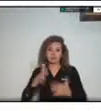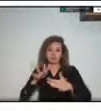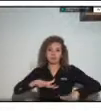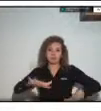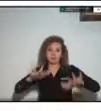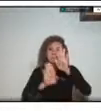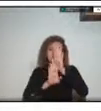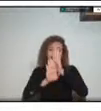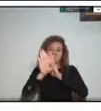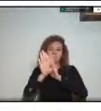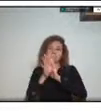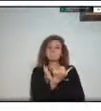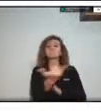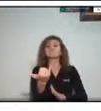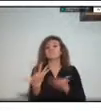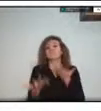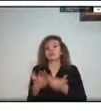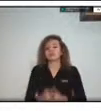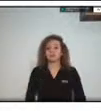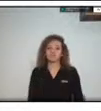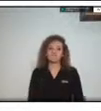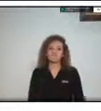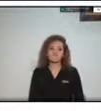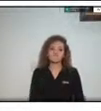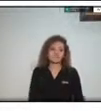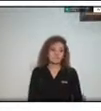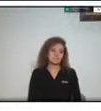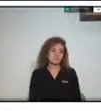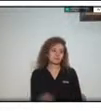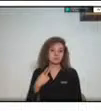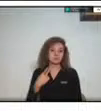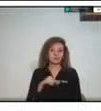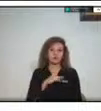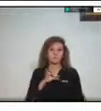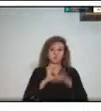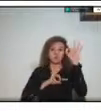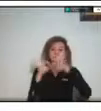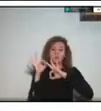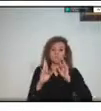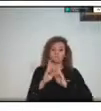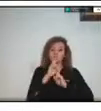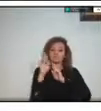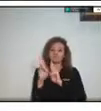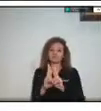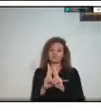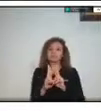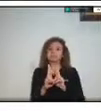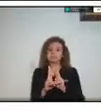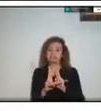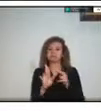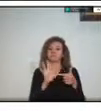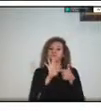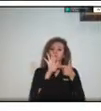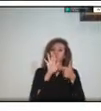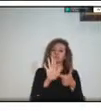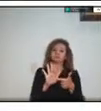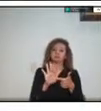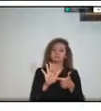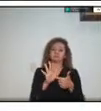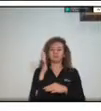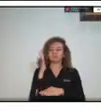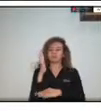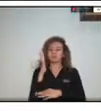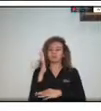entonces pues todo nuestro programa de preparación para la respuesta como les contaba en la presentación a través del capítulo de